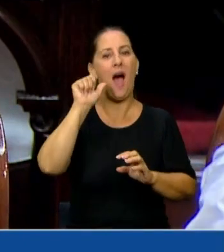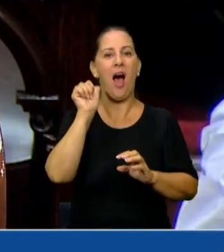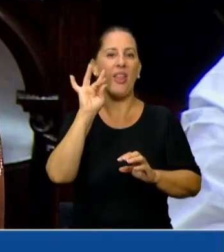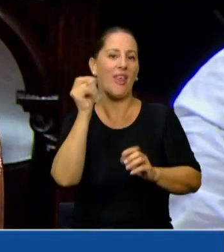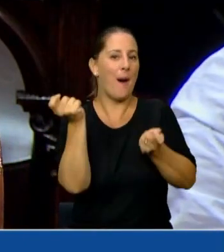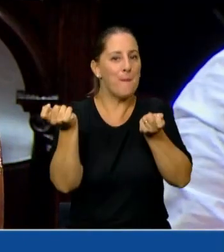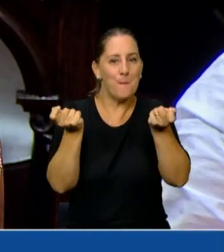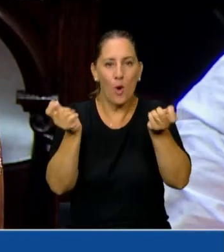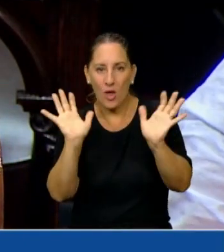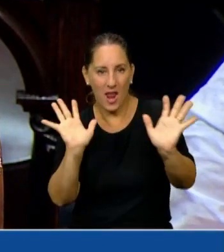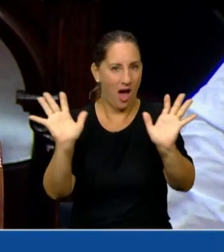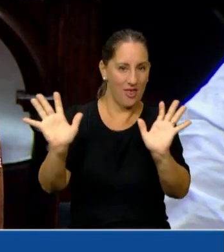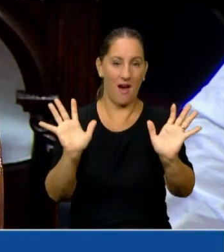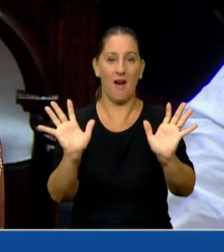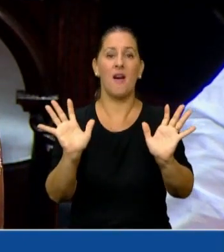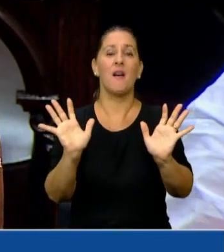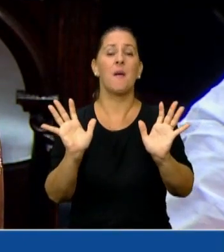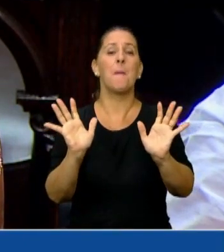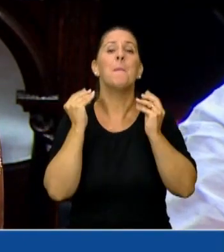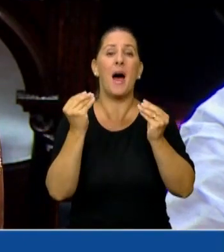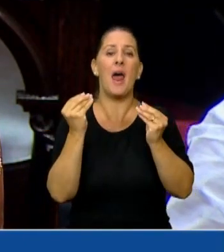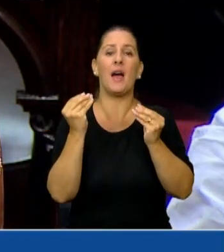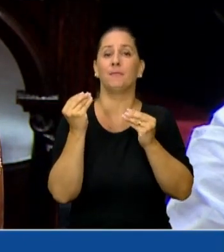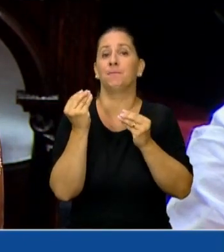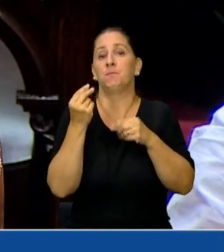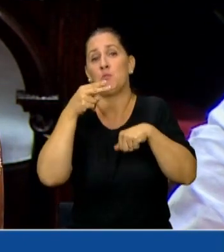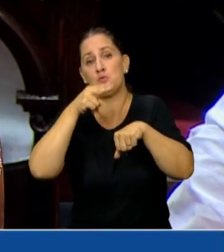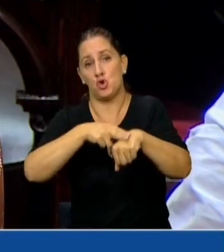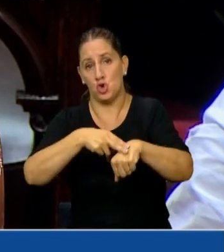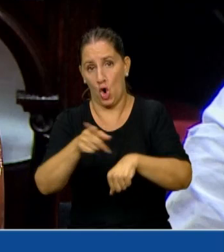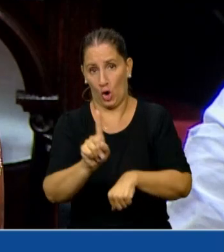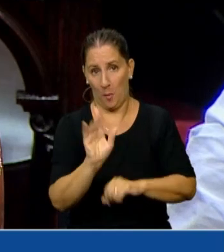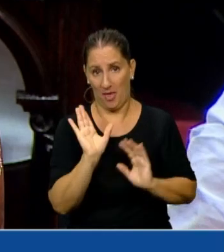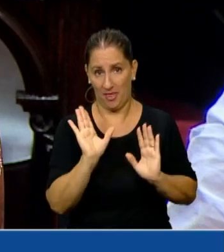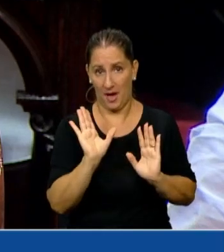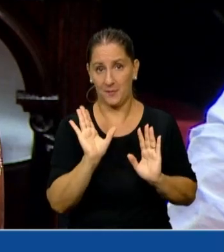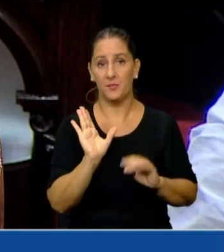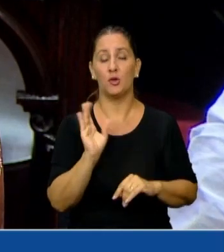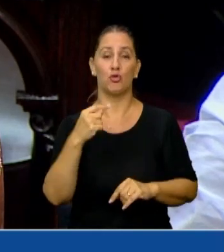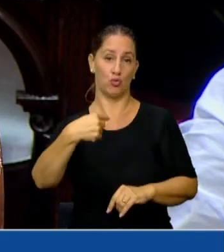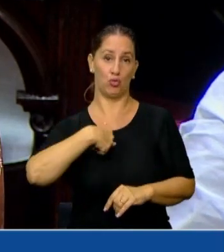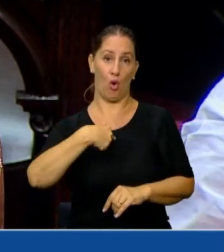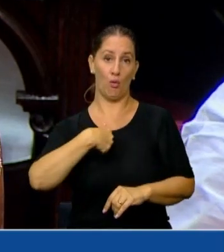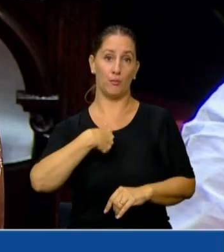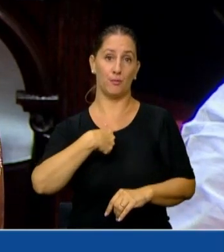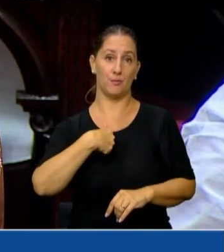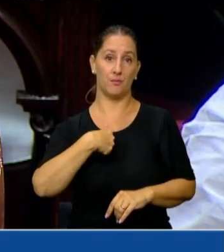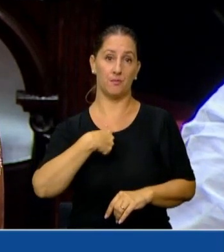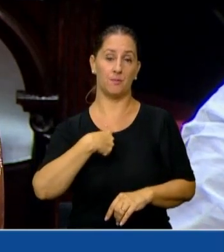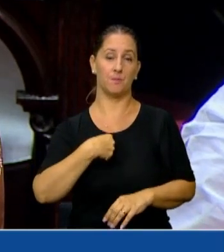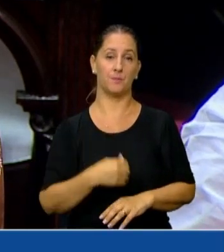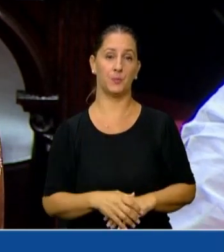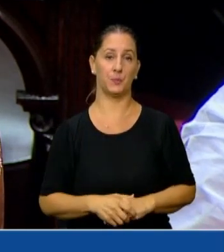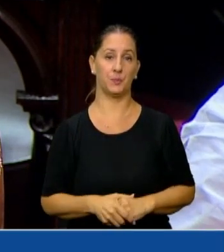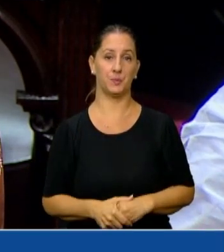como evidencia moderada para no recomendar. O sea que yo, por